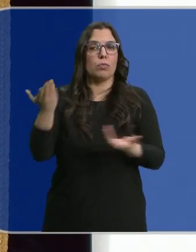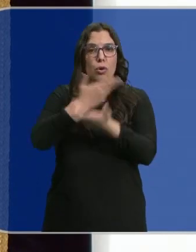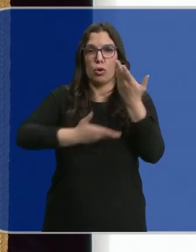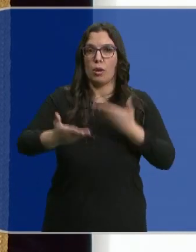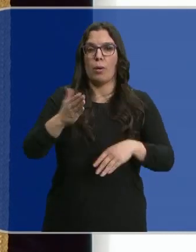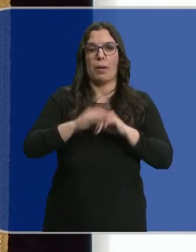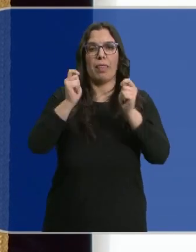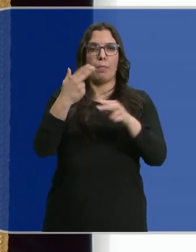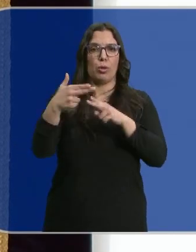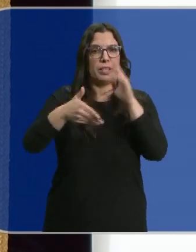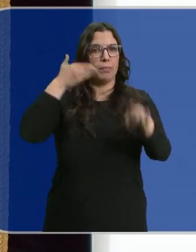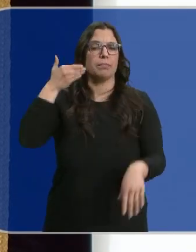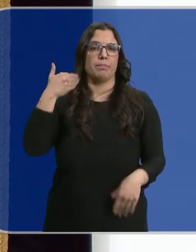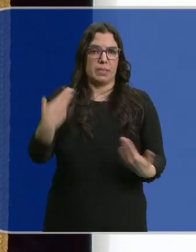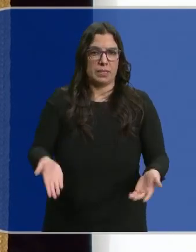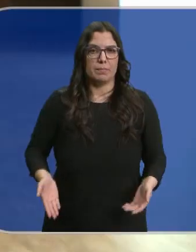colaborar a dignificar la política.